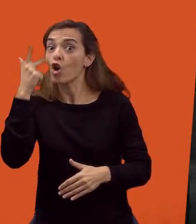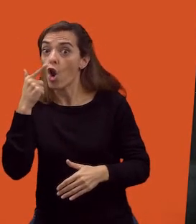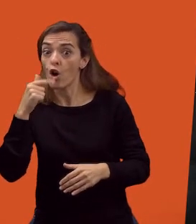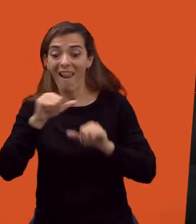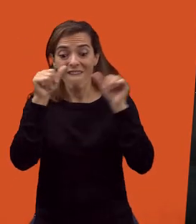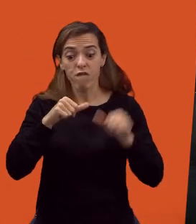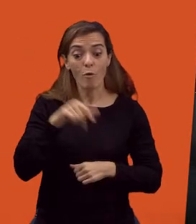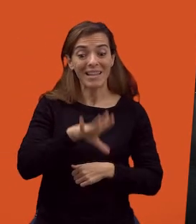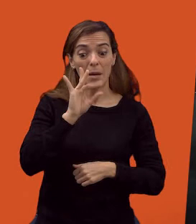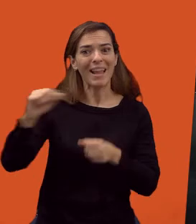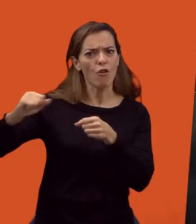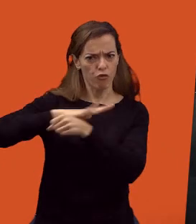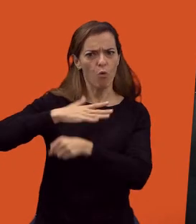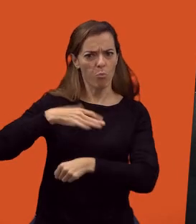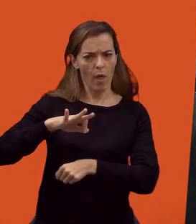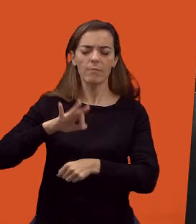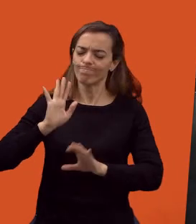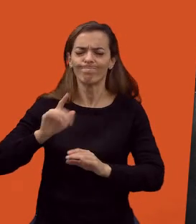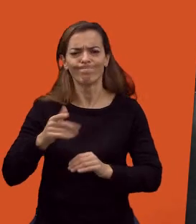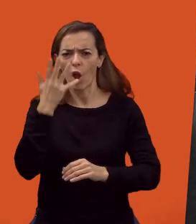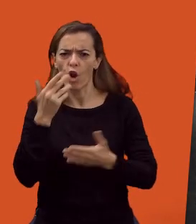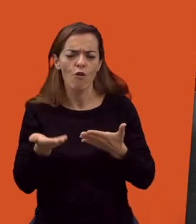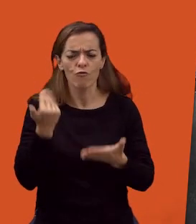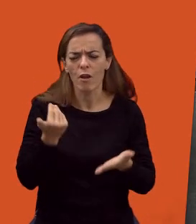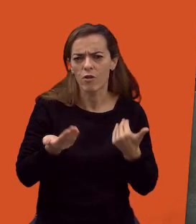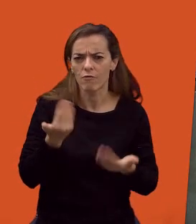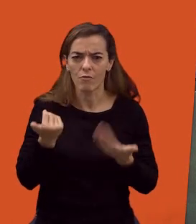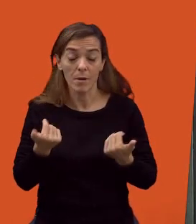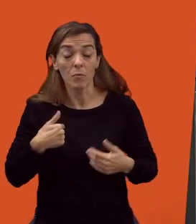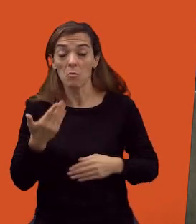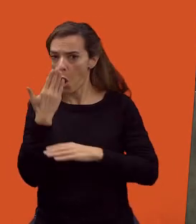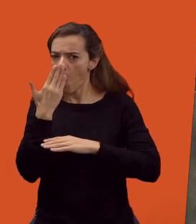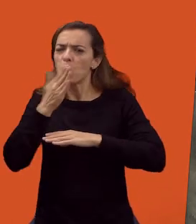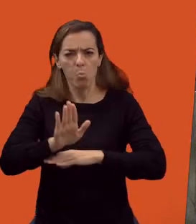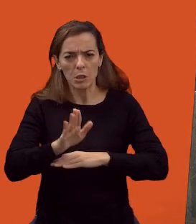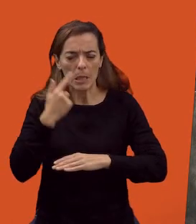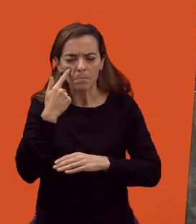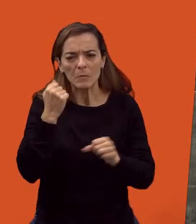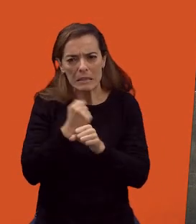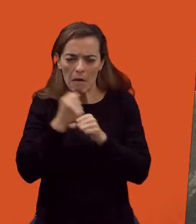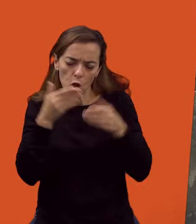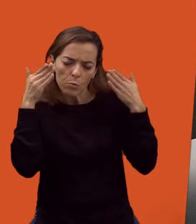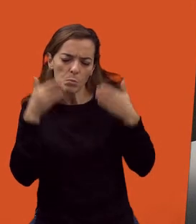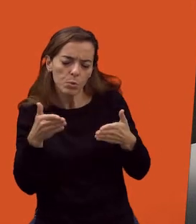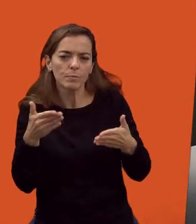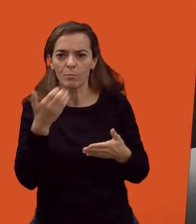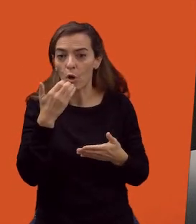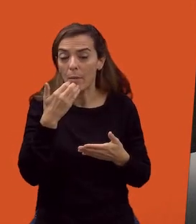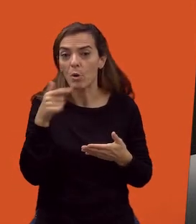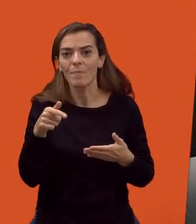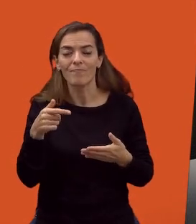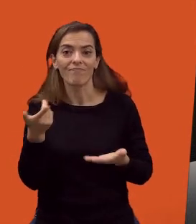y entonces hice esta propuesta, y empecé a trabajar sobre, pues eso, quitando los